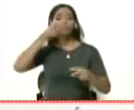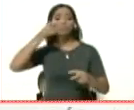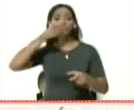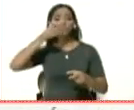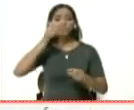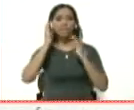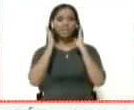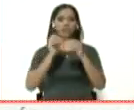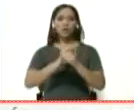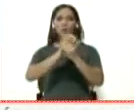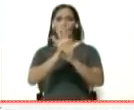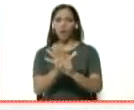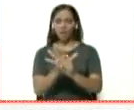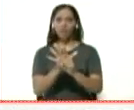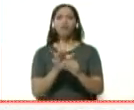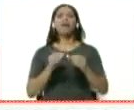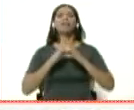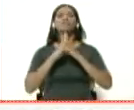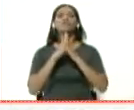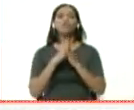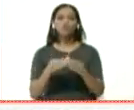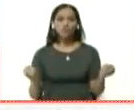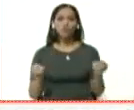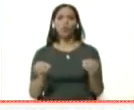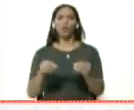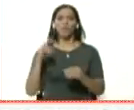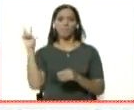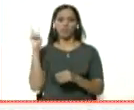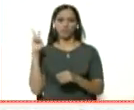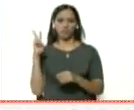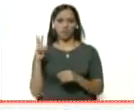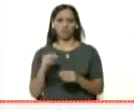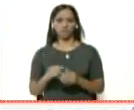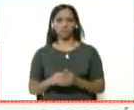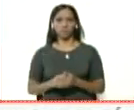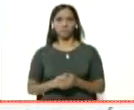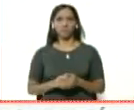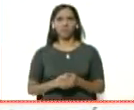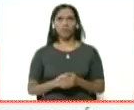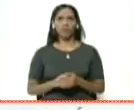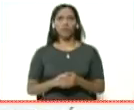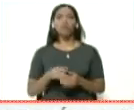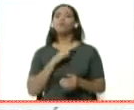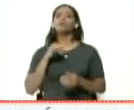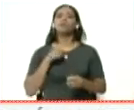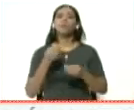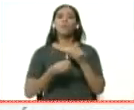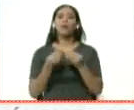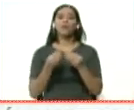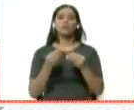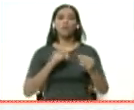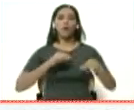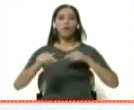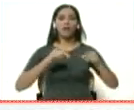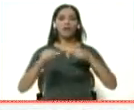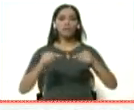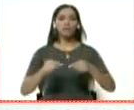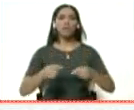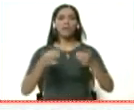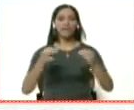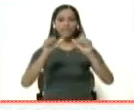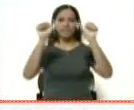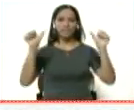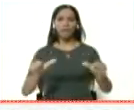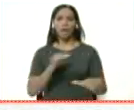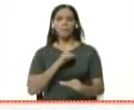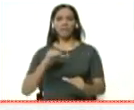del coronavirus en todo el territorio nacional. Y hemos hecho las coordinaciones respectivas para que el sistema privado